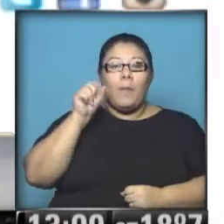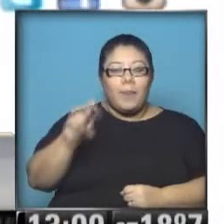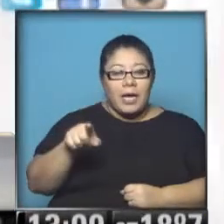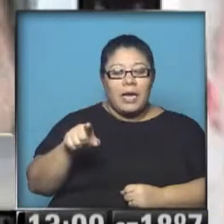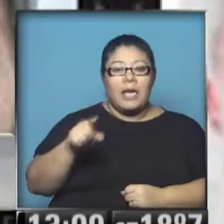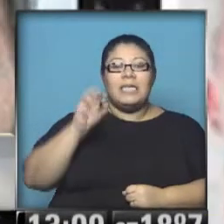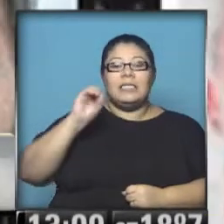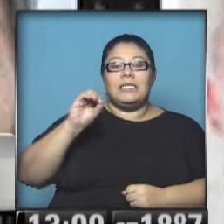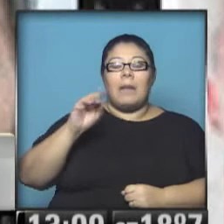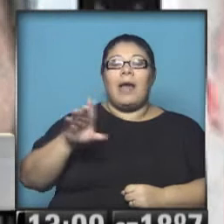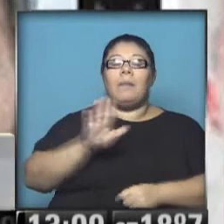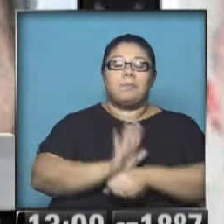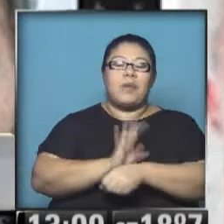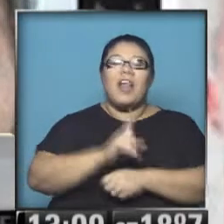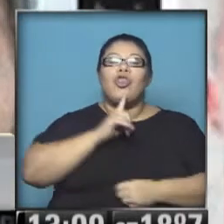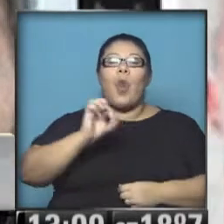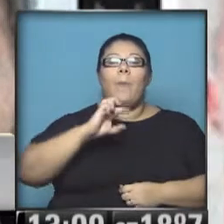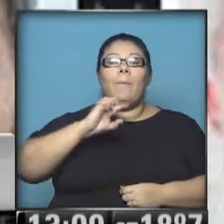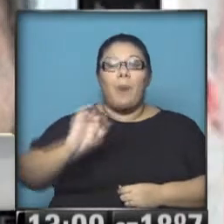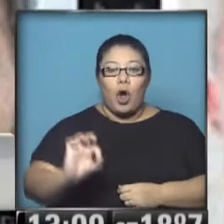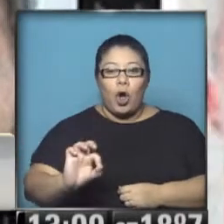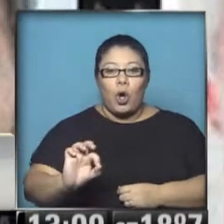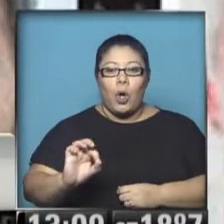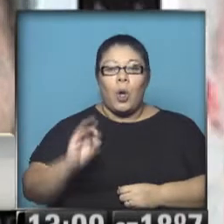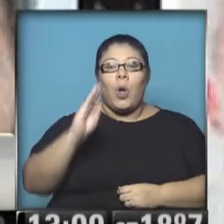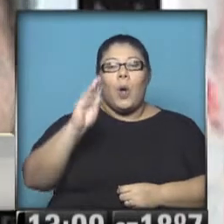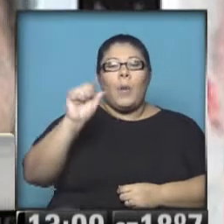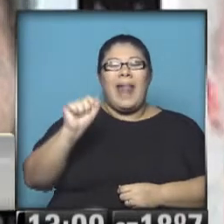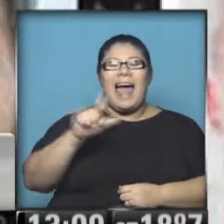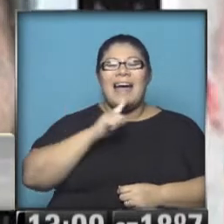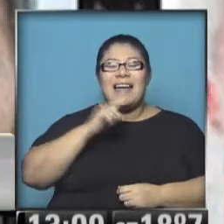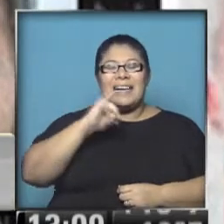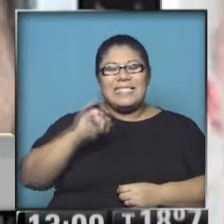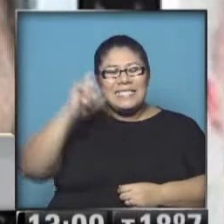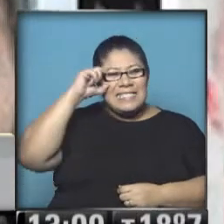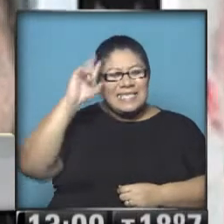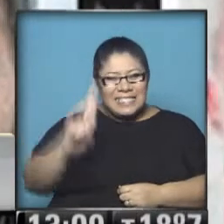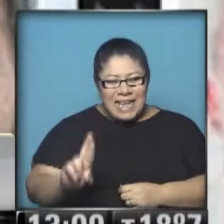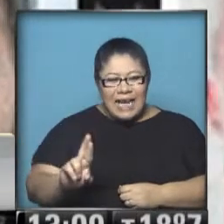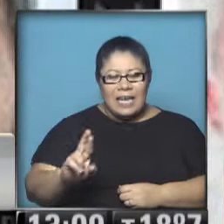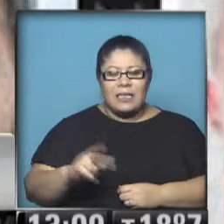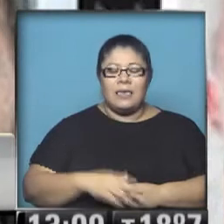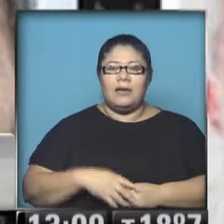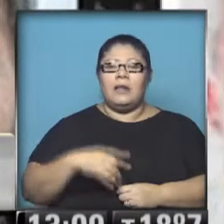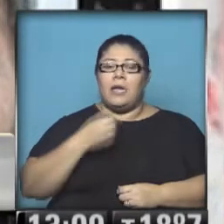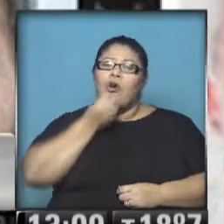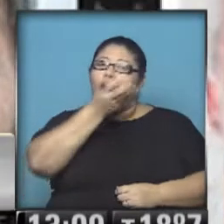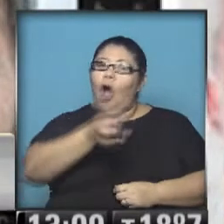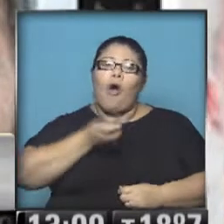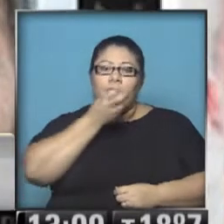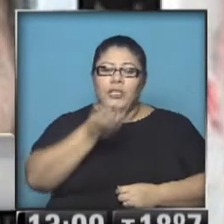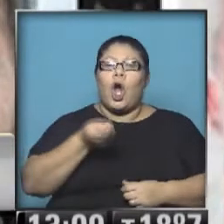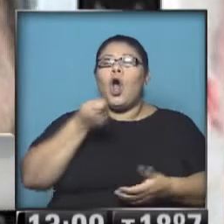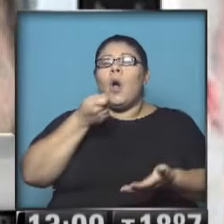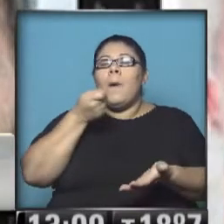famoso topo. El topo. ¿Quién? Confesó. Pero así, ¿eh? Liza y llanamente. Que empezaron a aceptar los